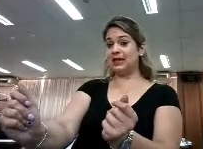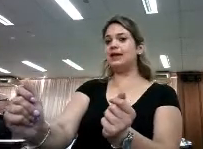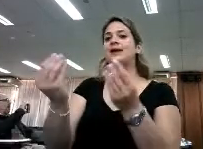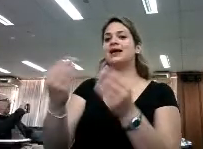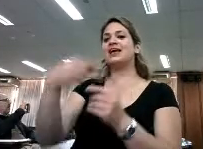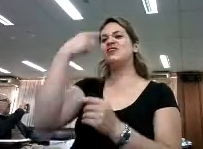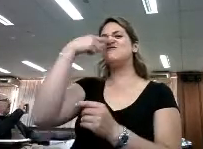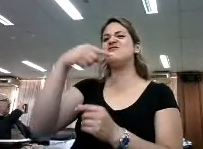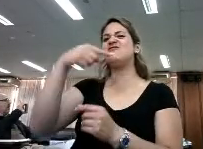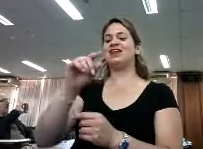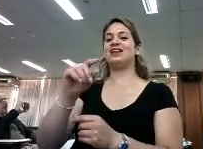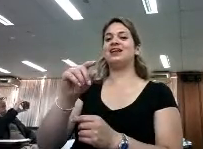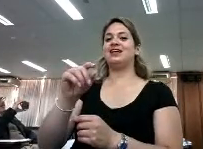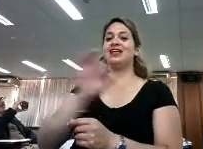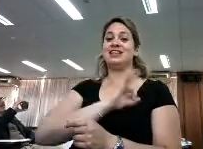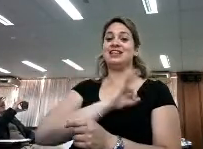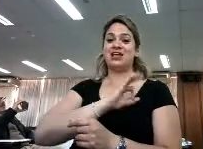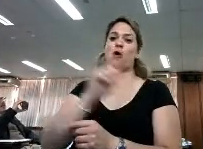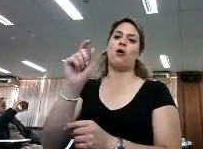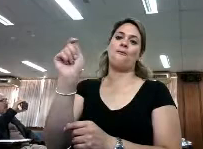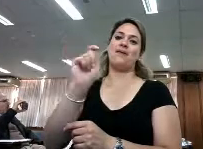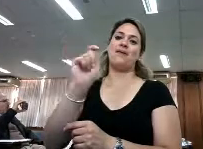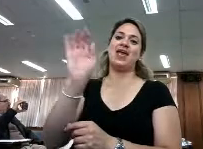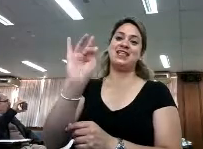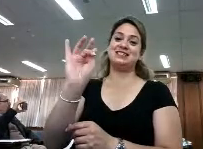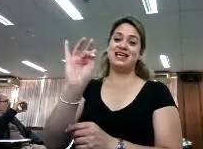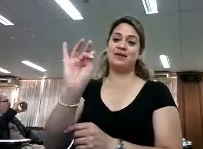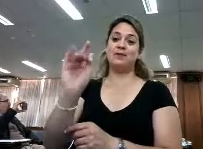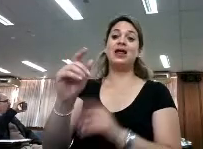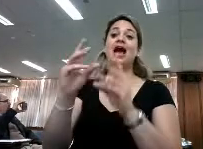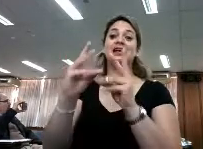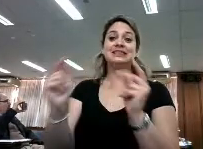y en diciembre se hace la entrega de los premios.